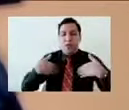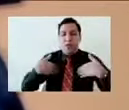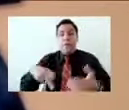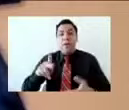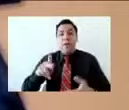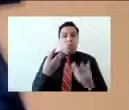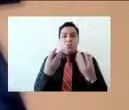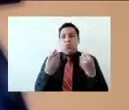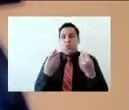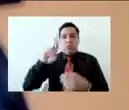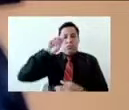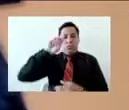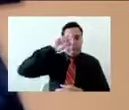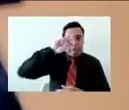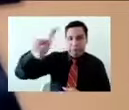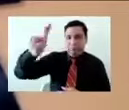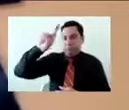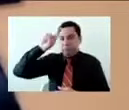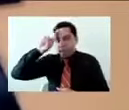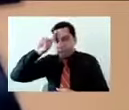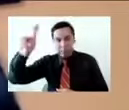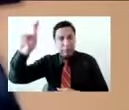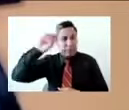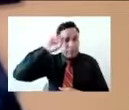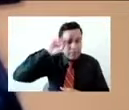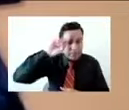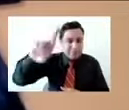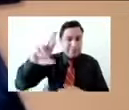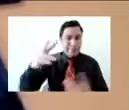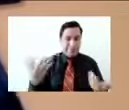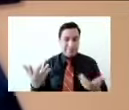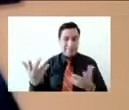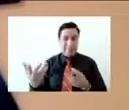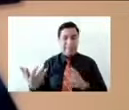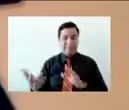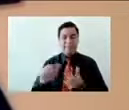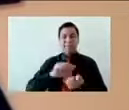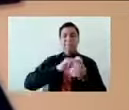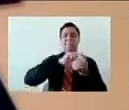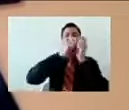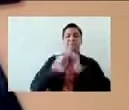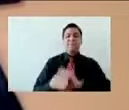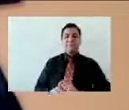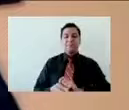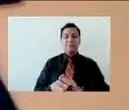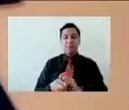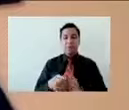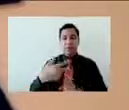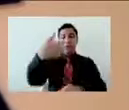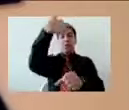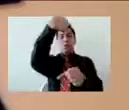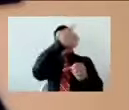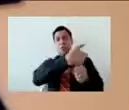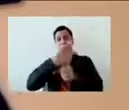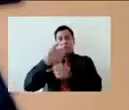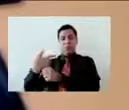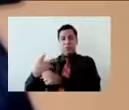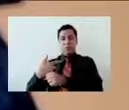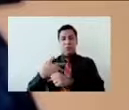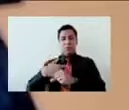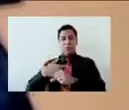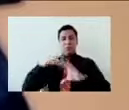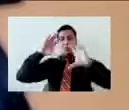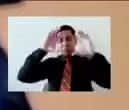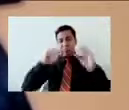Y me parece que esto lo podemos hacer como la analogía, ¿no? El hecho de que pongan el paisaje o pongan, o no prendan la cámara